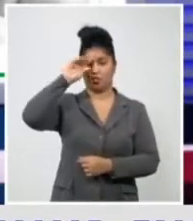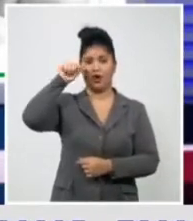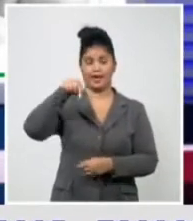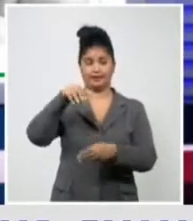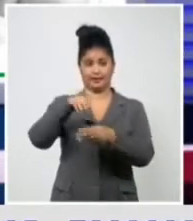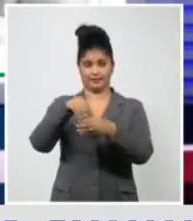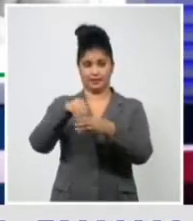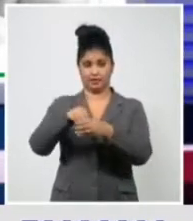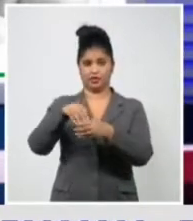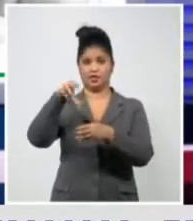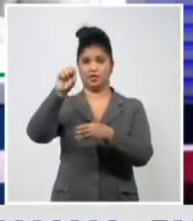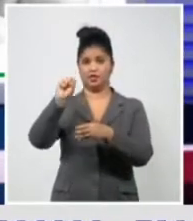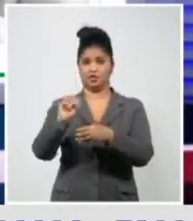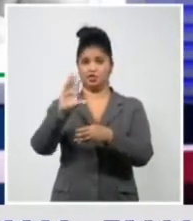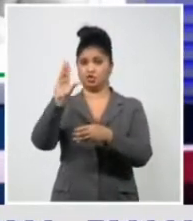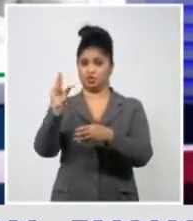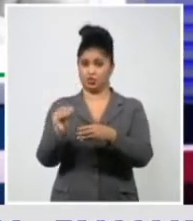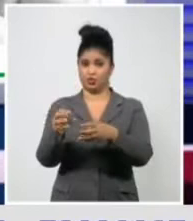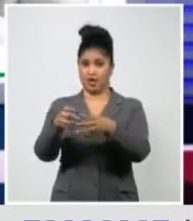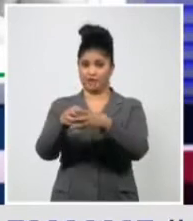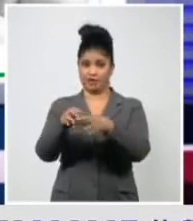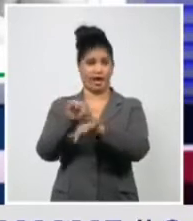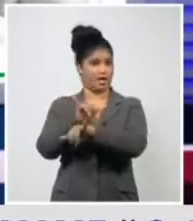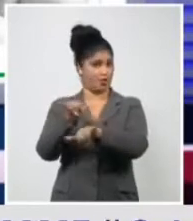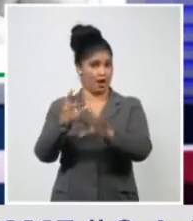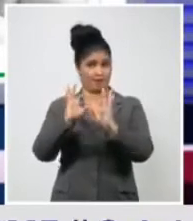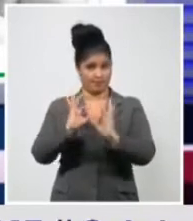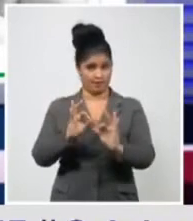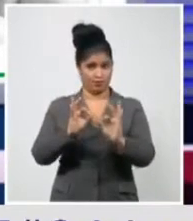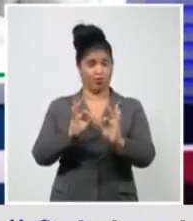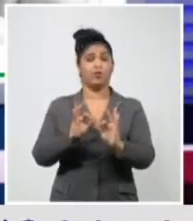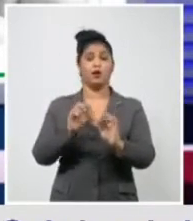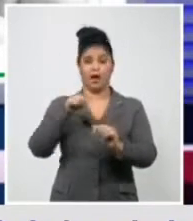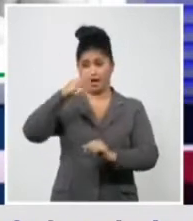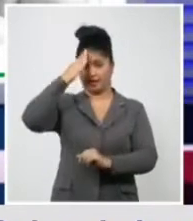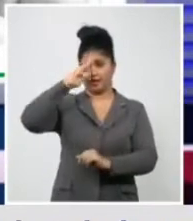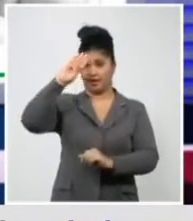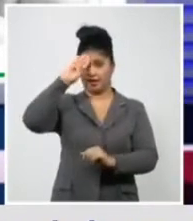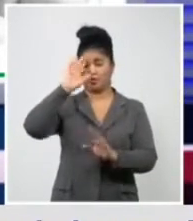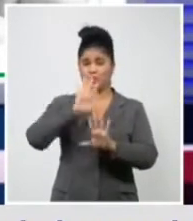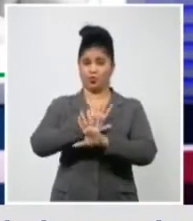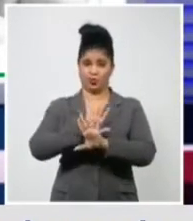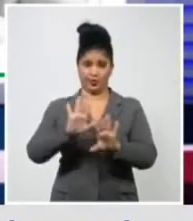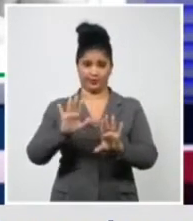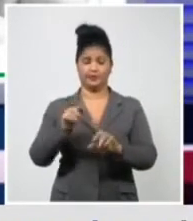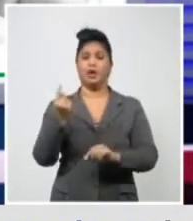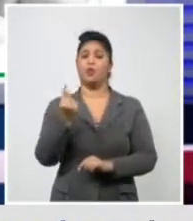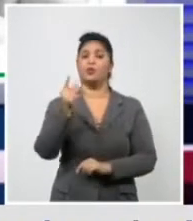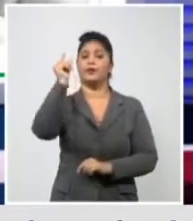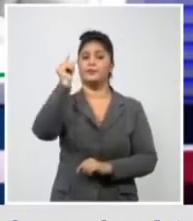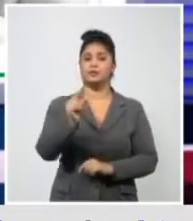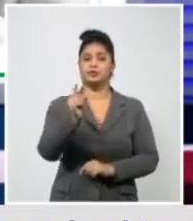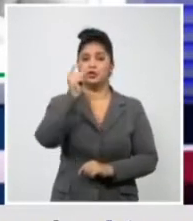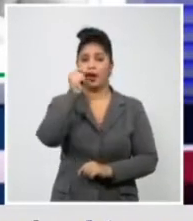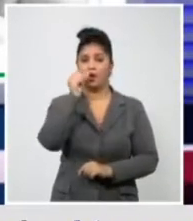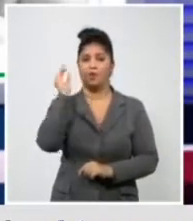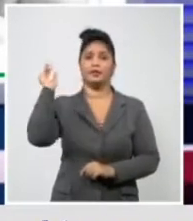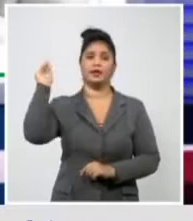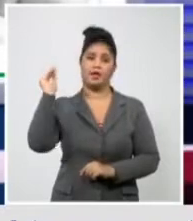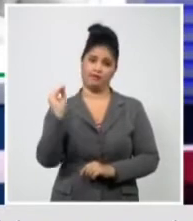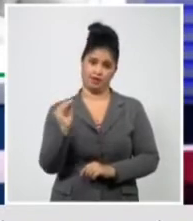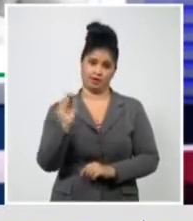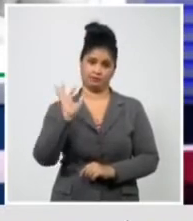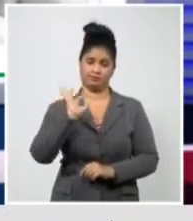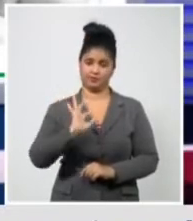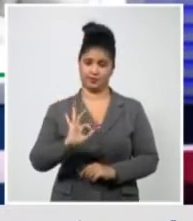doctora, se ha detectado en Cuba la variante sudafricana a partir de un caso importado al país de Sudáfrica.